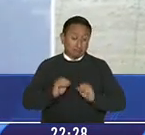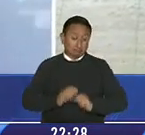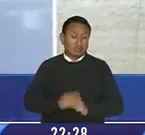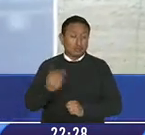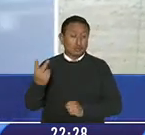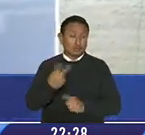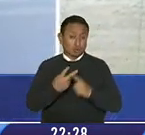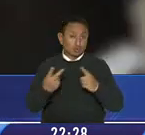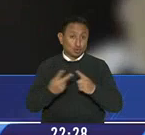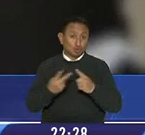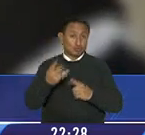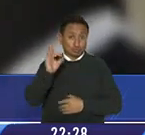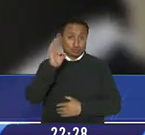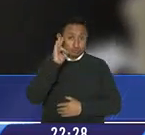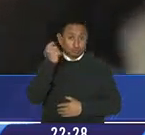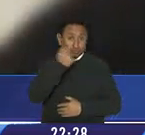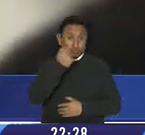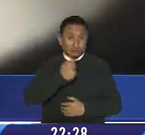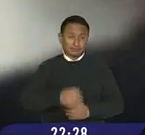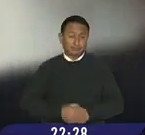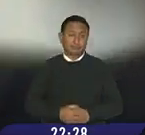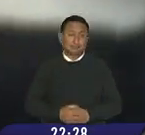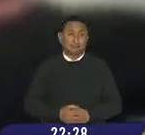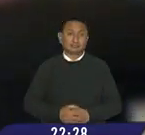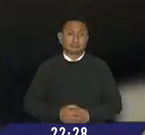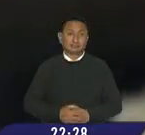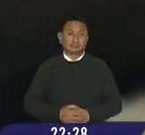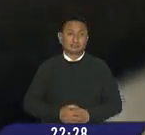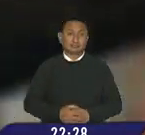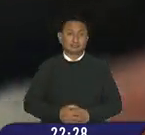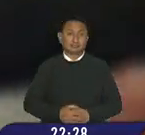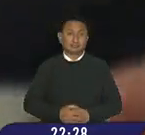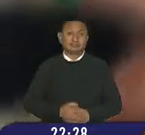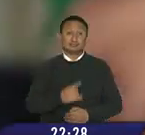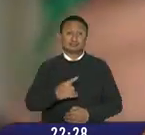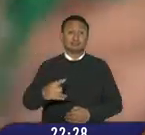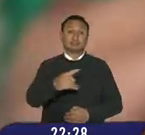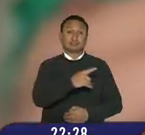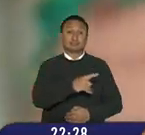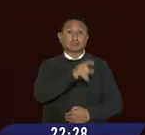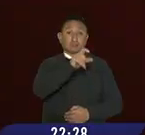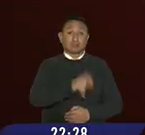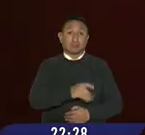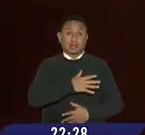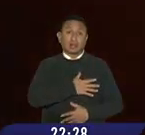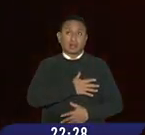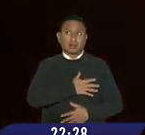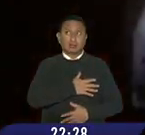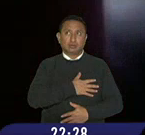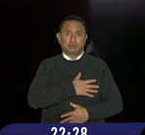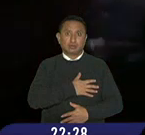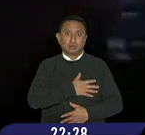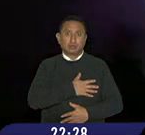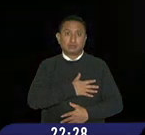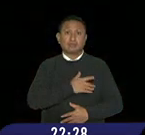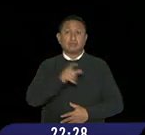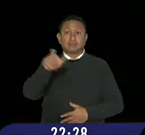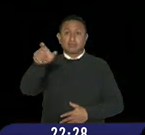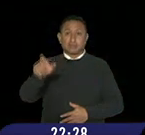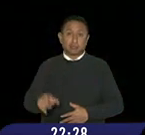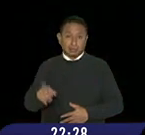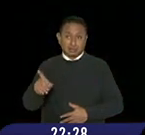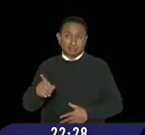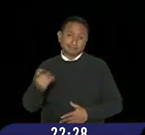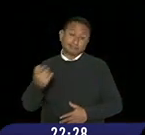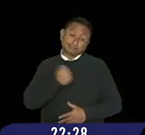sujetas a fiscalización al uno le volvió el alma al cuerpo y al otro se le durmió el